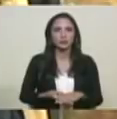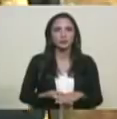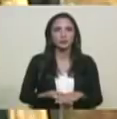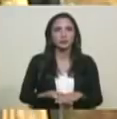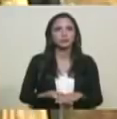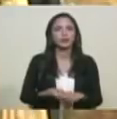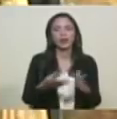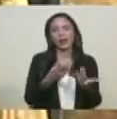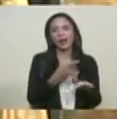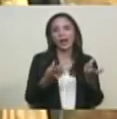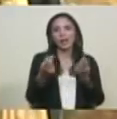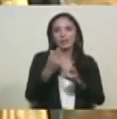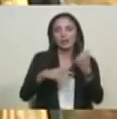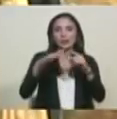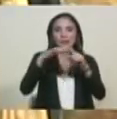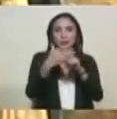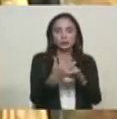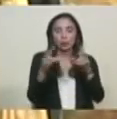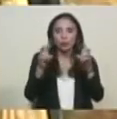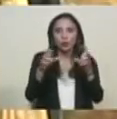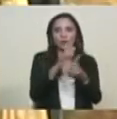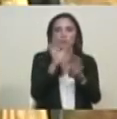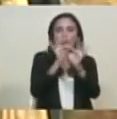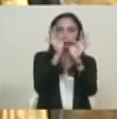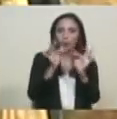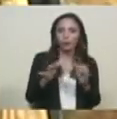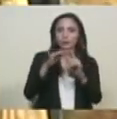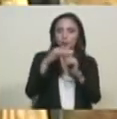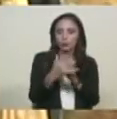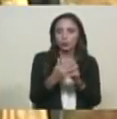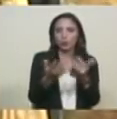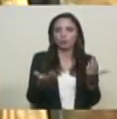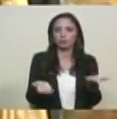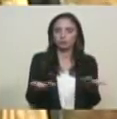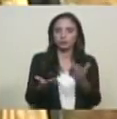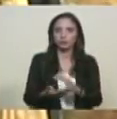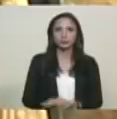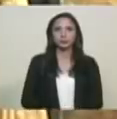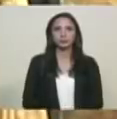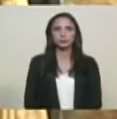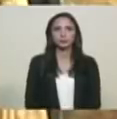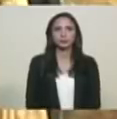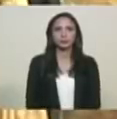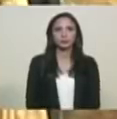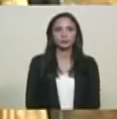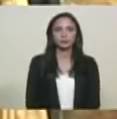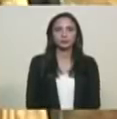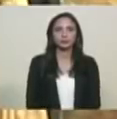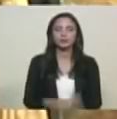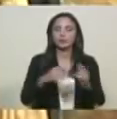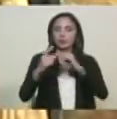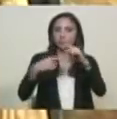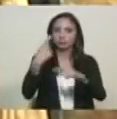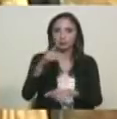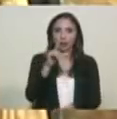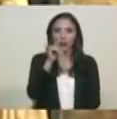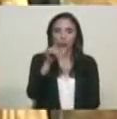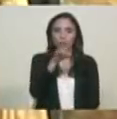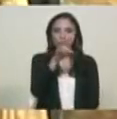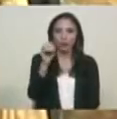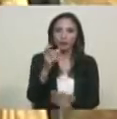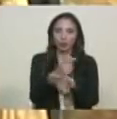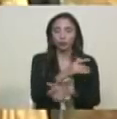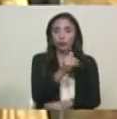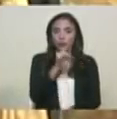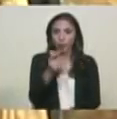una nueva situación, pues. Una nueva situación. El próximo lunes, así